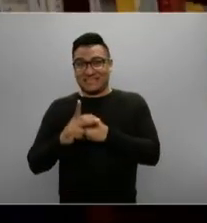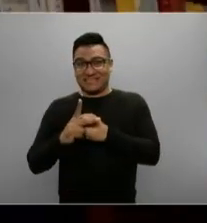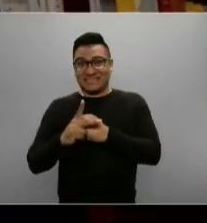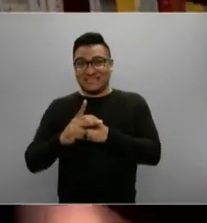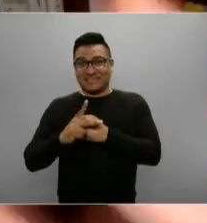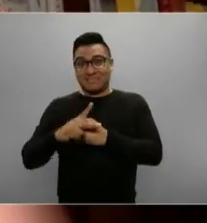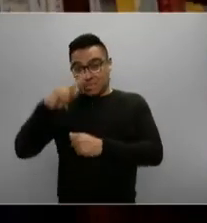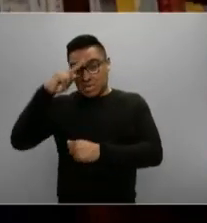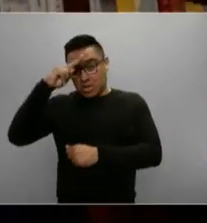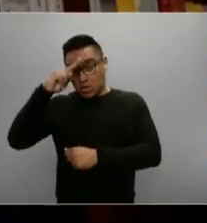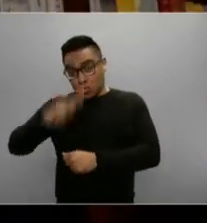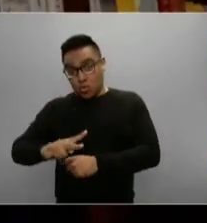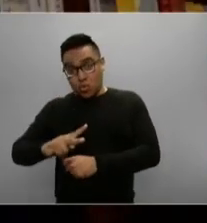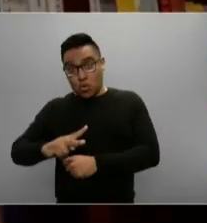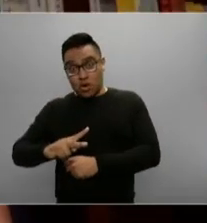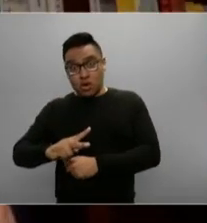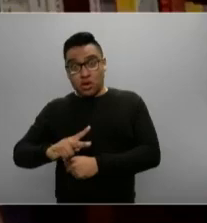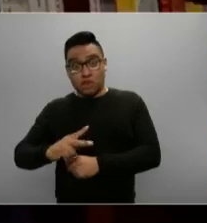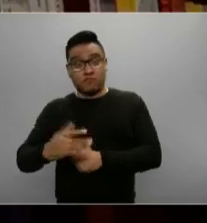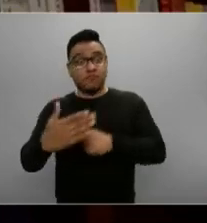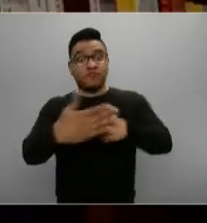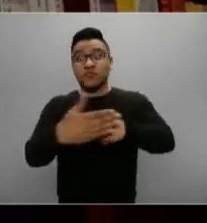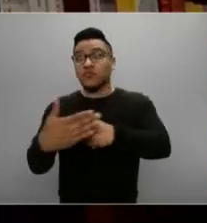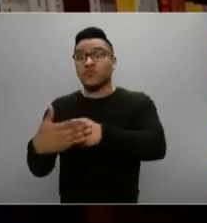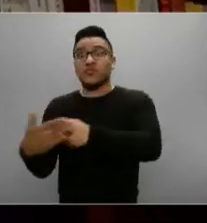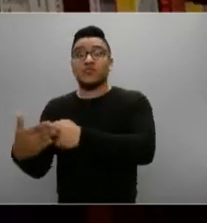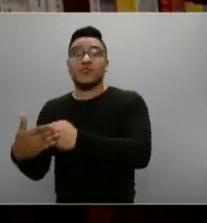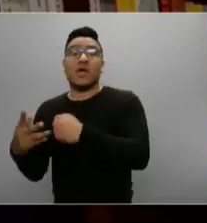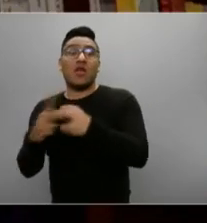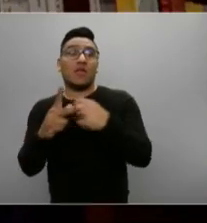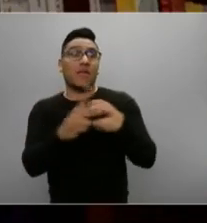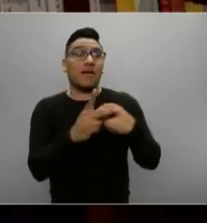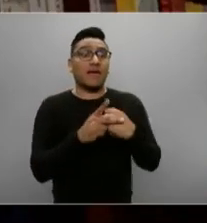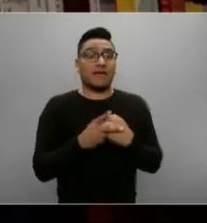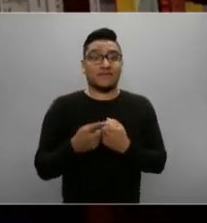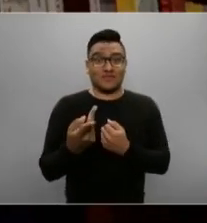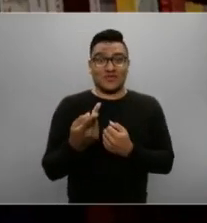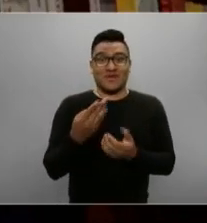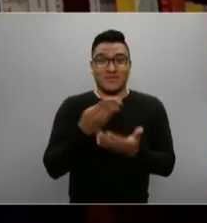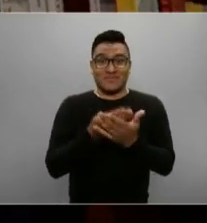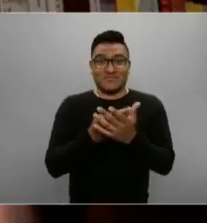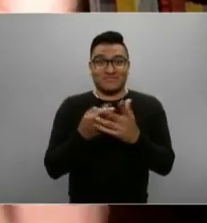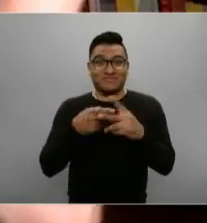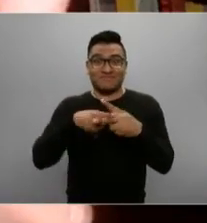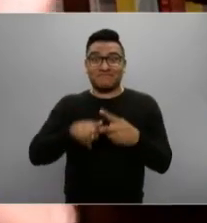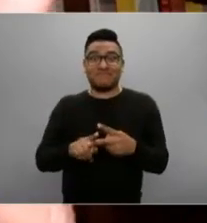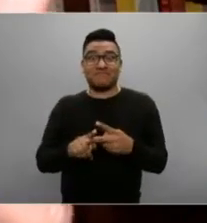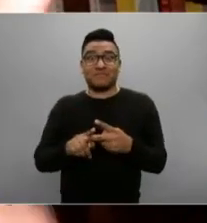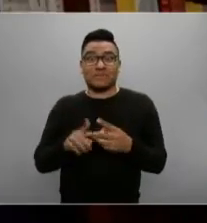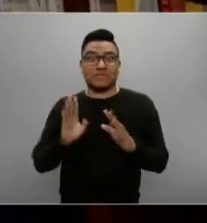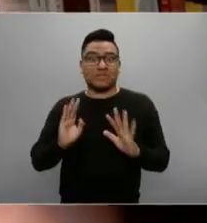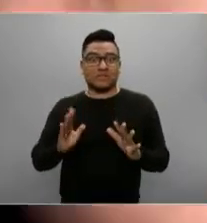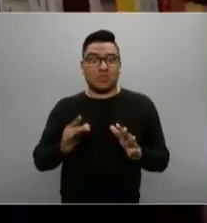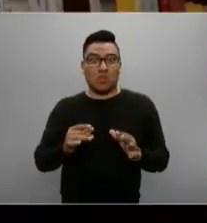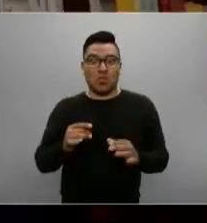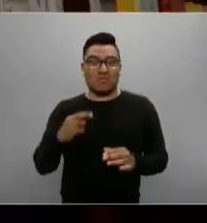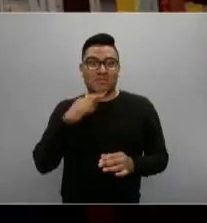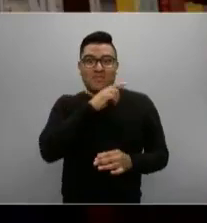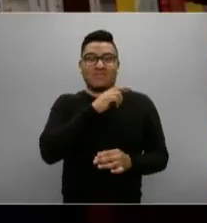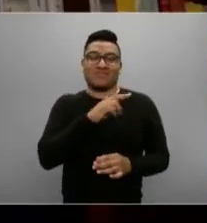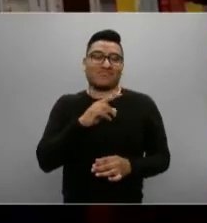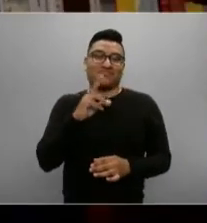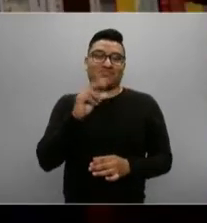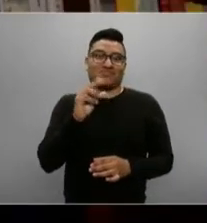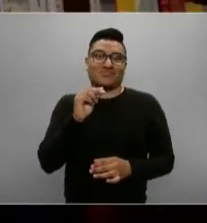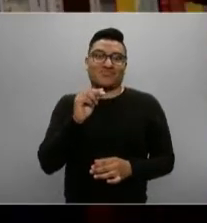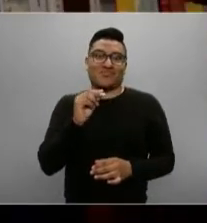tantos otros países en torno a una iniciativa muy específica, en relativamente poco tiempo, porque a